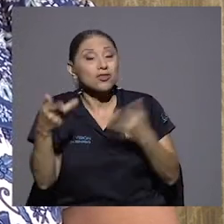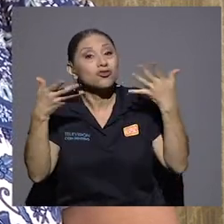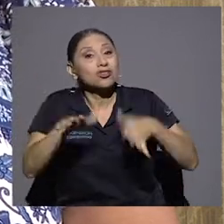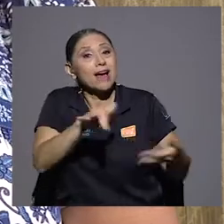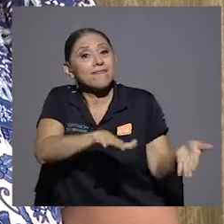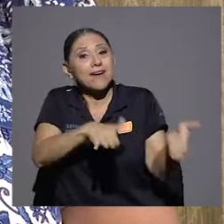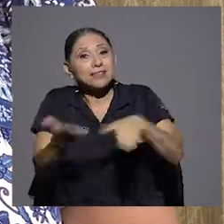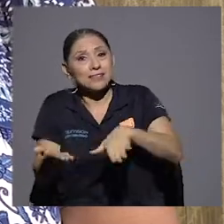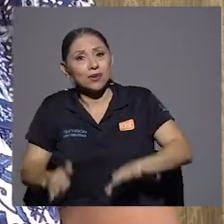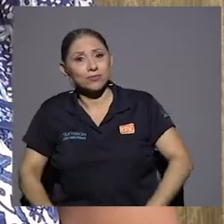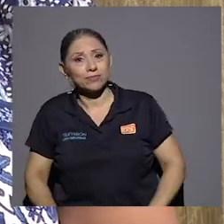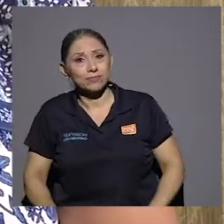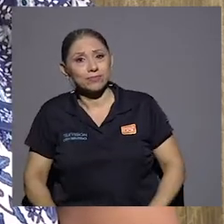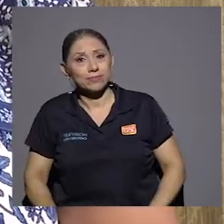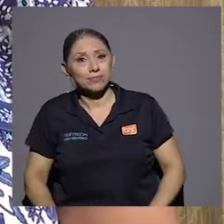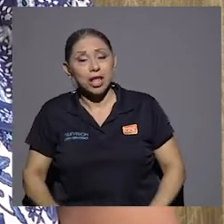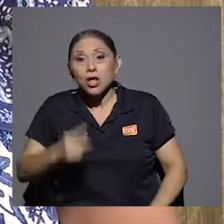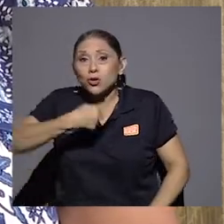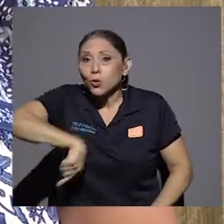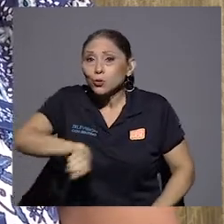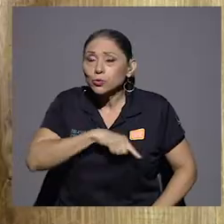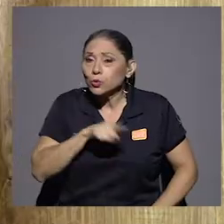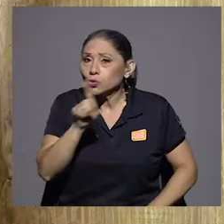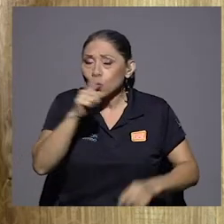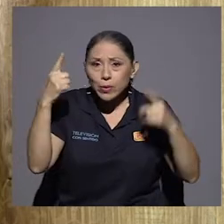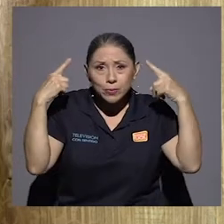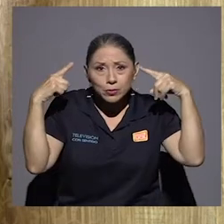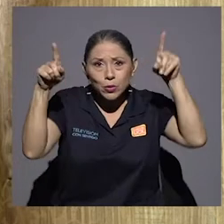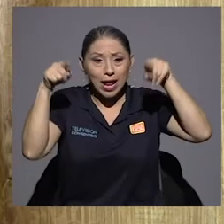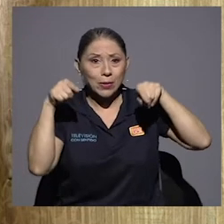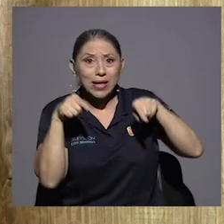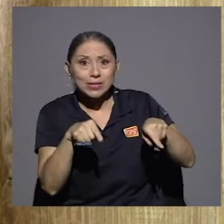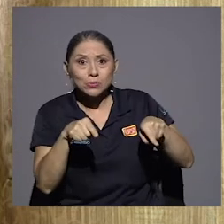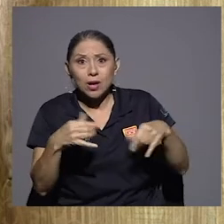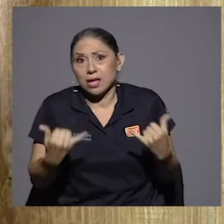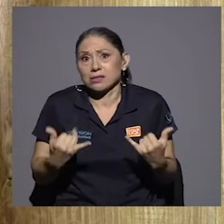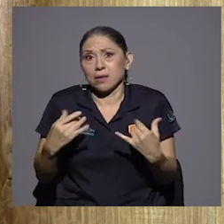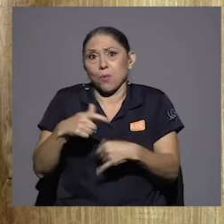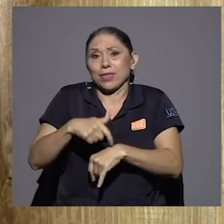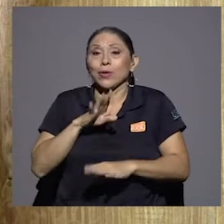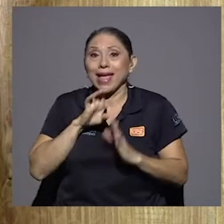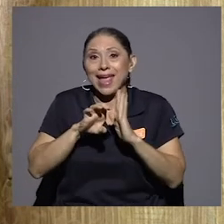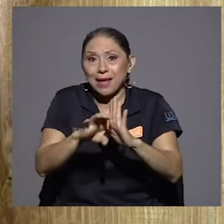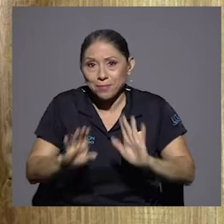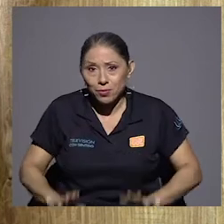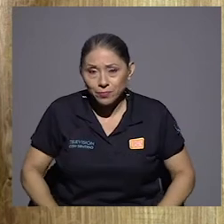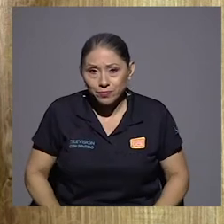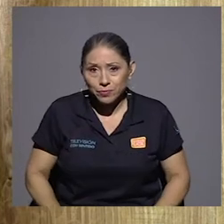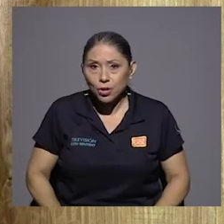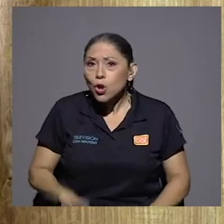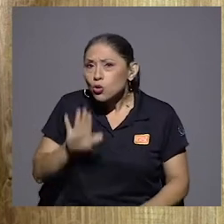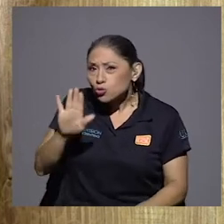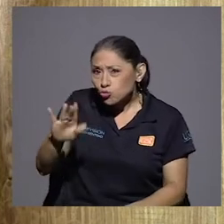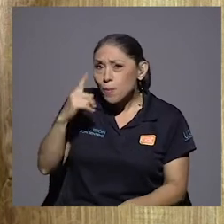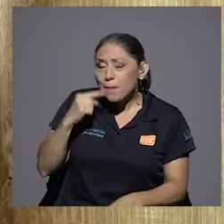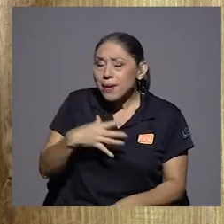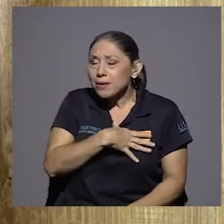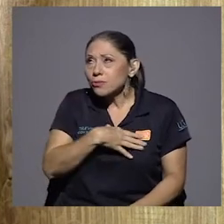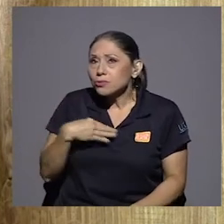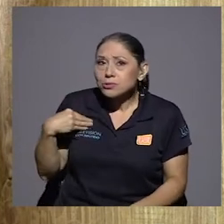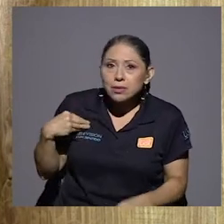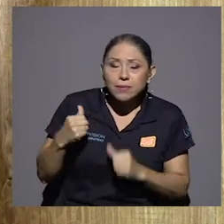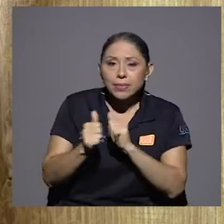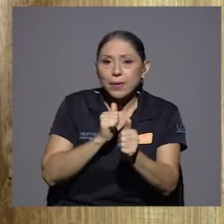no hubiéramos tenido esos testimonios en este momento, por ejemplo. Su padre le gustaba mucho el